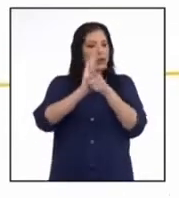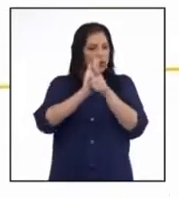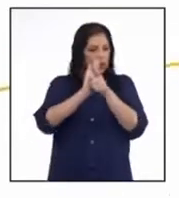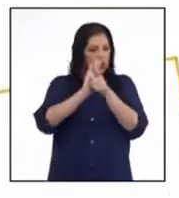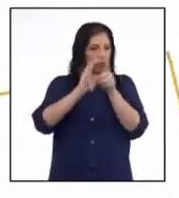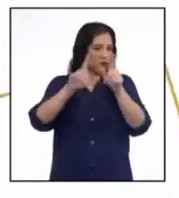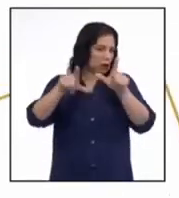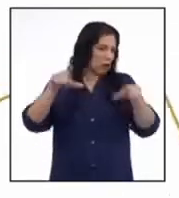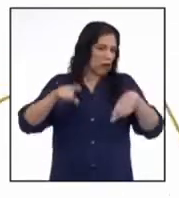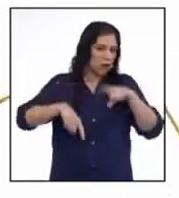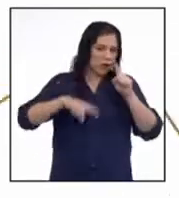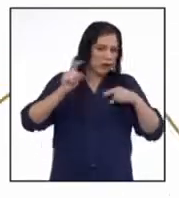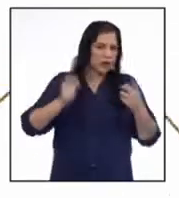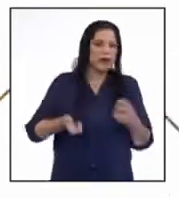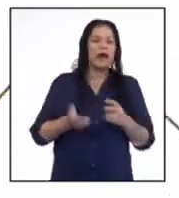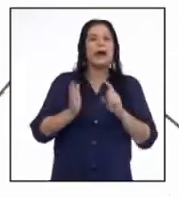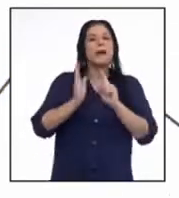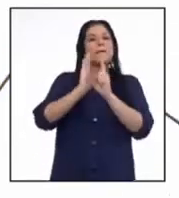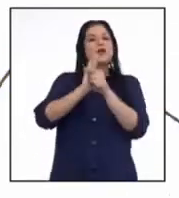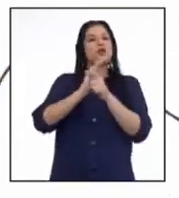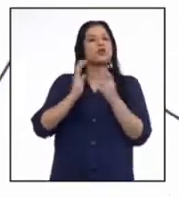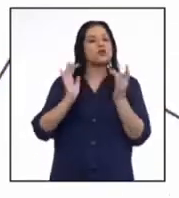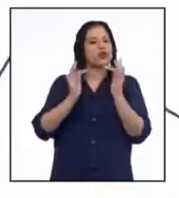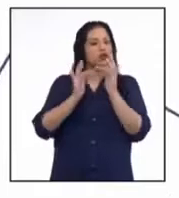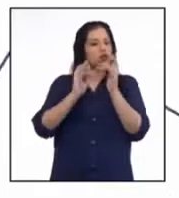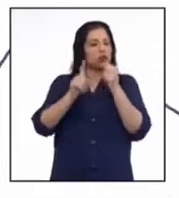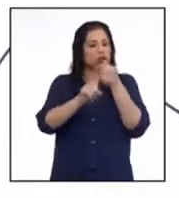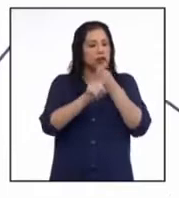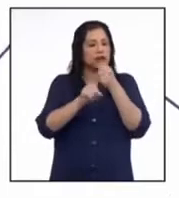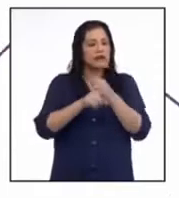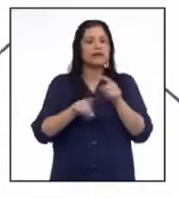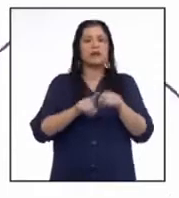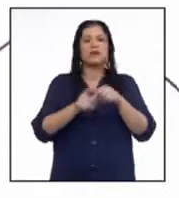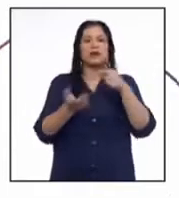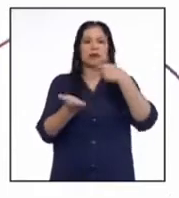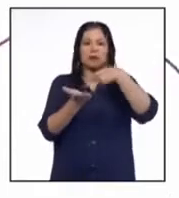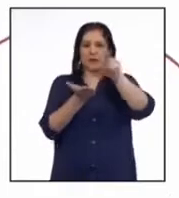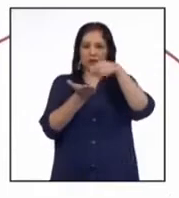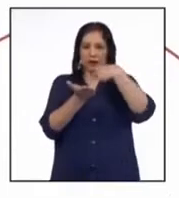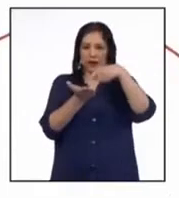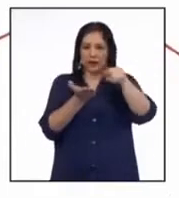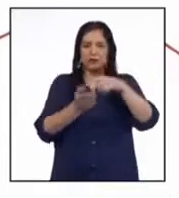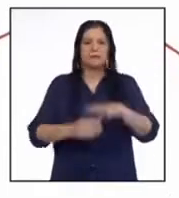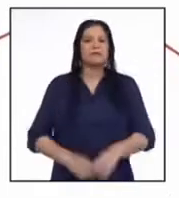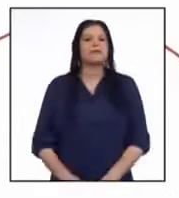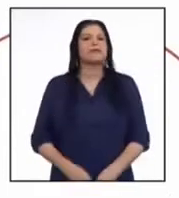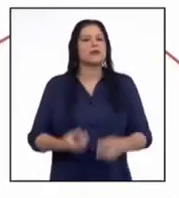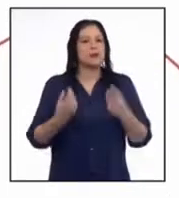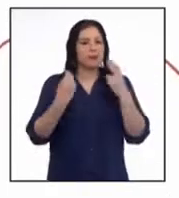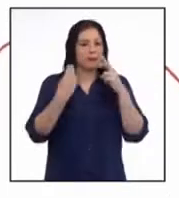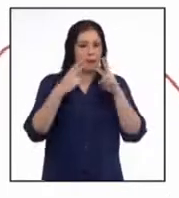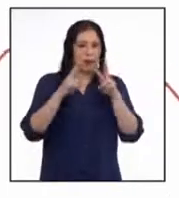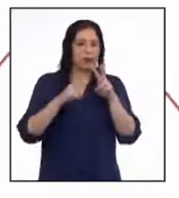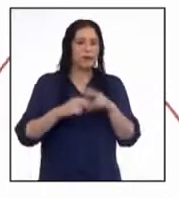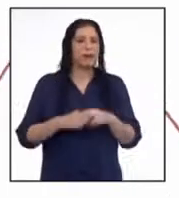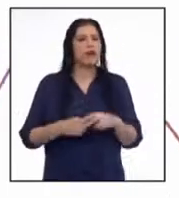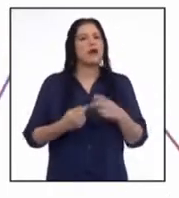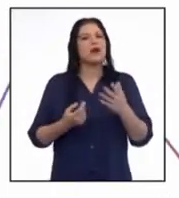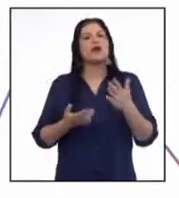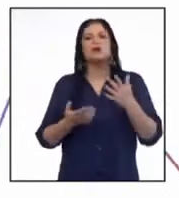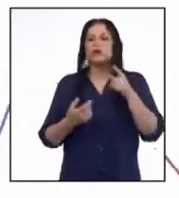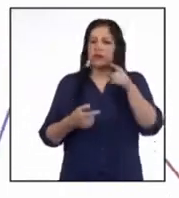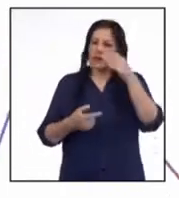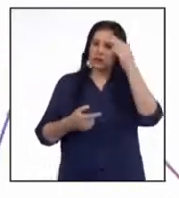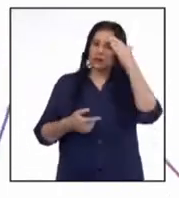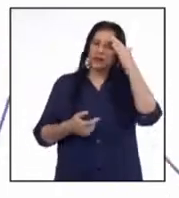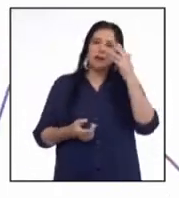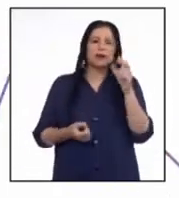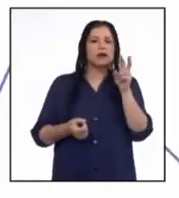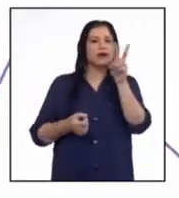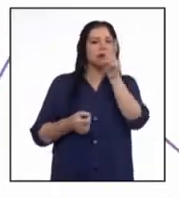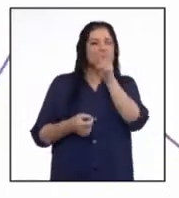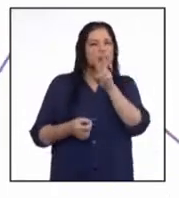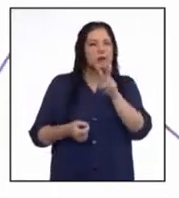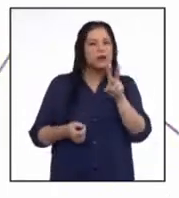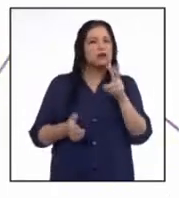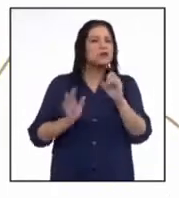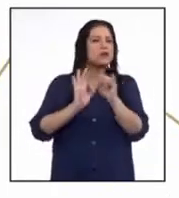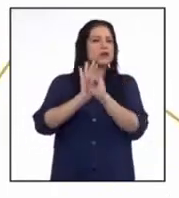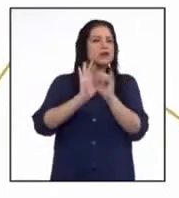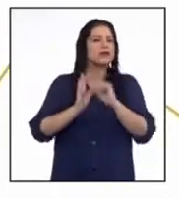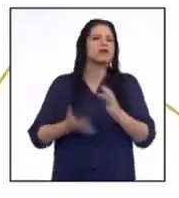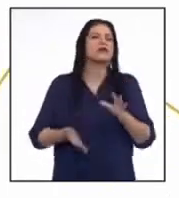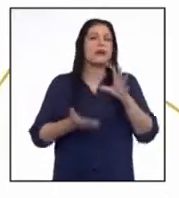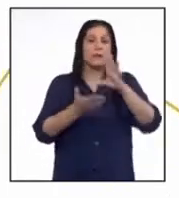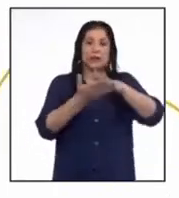lugar que quieras, minutos en tu red y finalmente de mensajes de texto. Muy bien. Como ustedes saben, nos encontramos en una